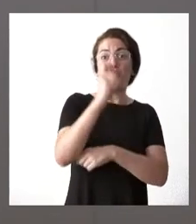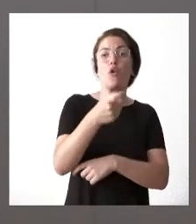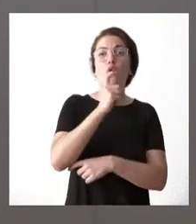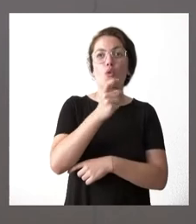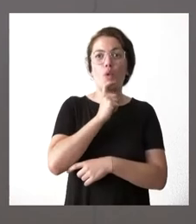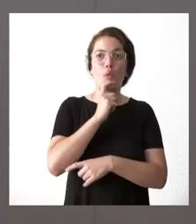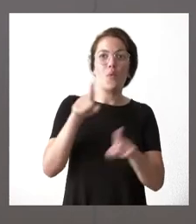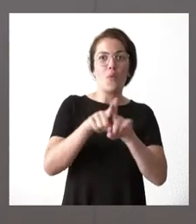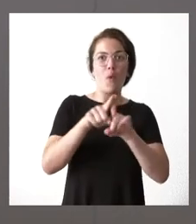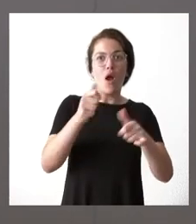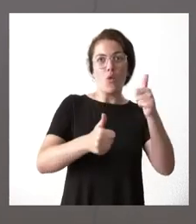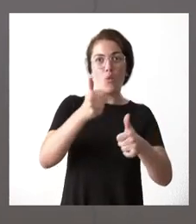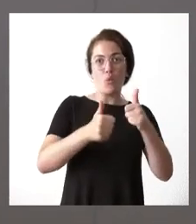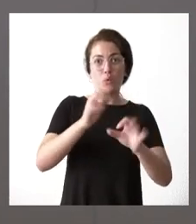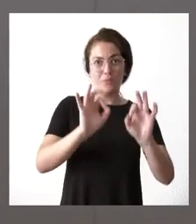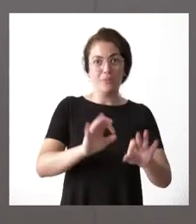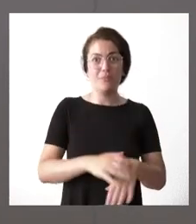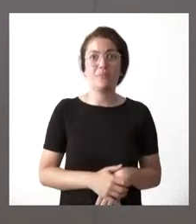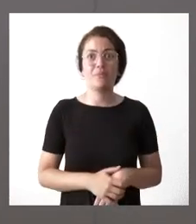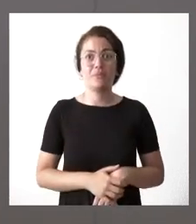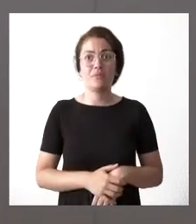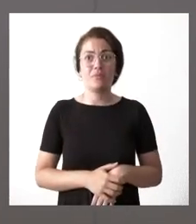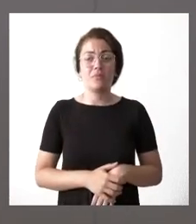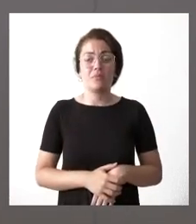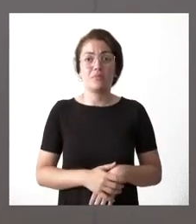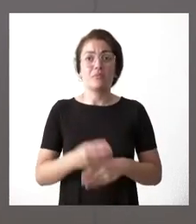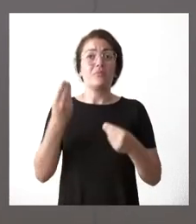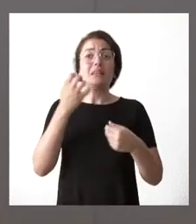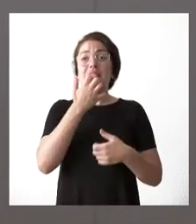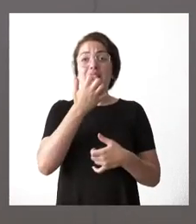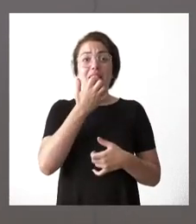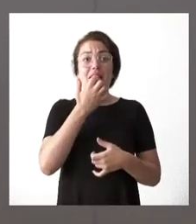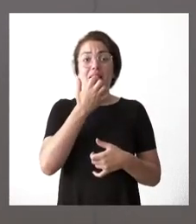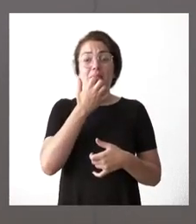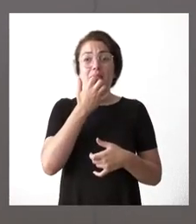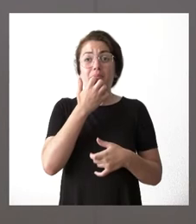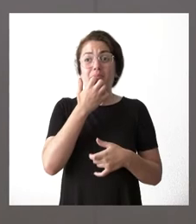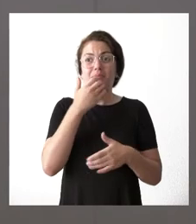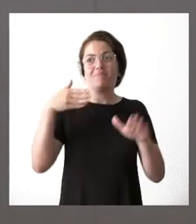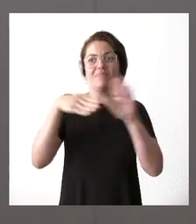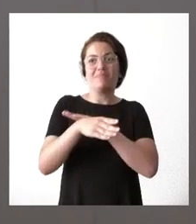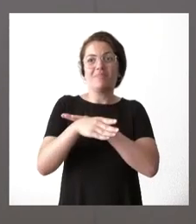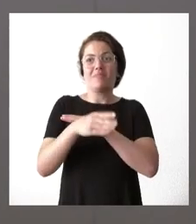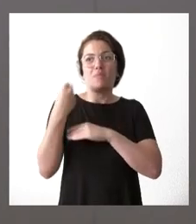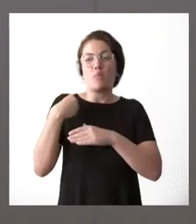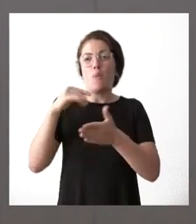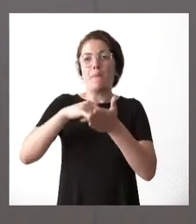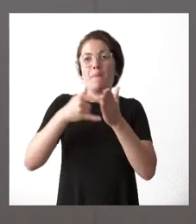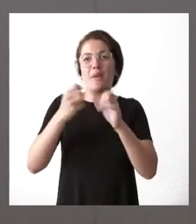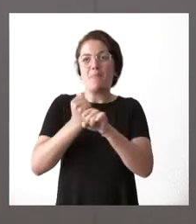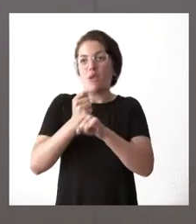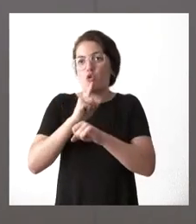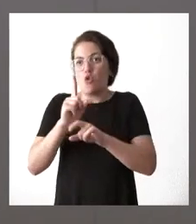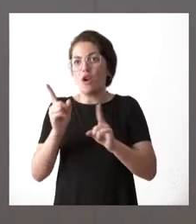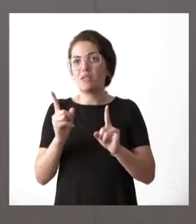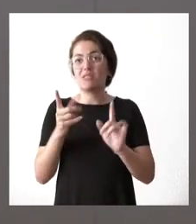materia de un plan de empleo local para la prestación de un servicio y es por eso por lo que ha habido que trabajar claramente en la definición de estos